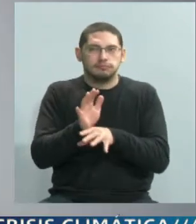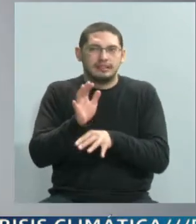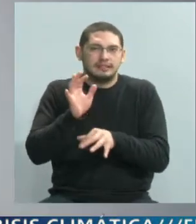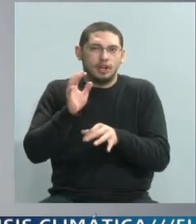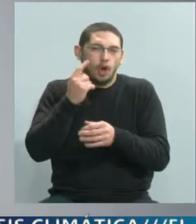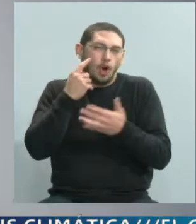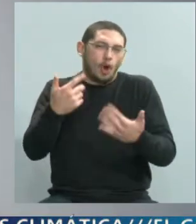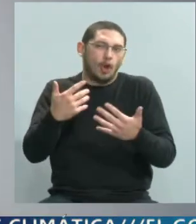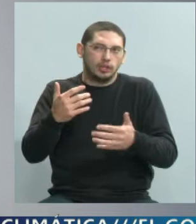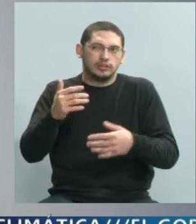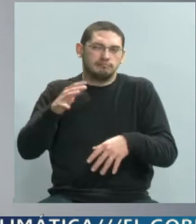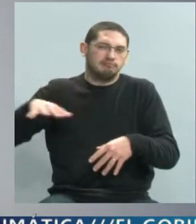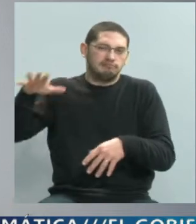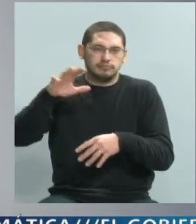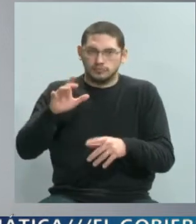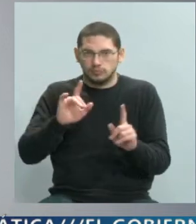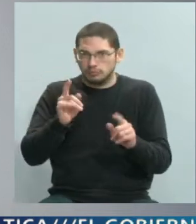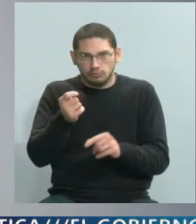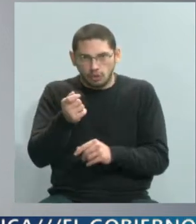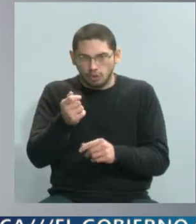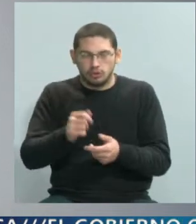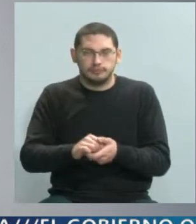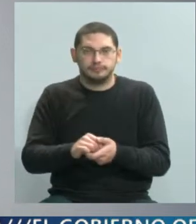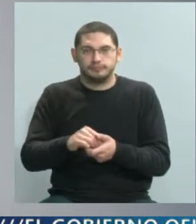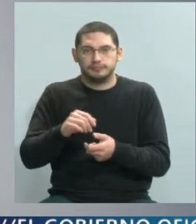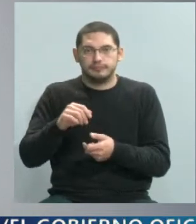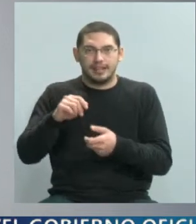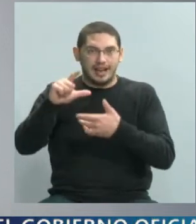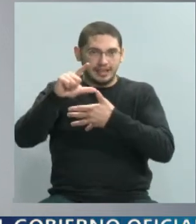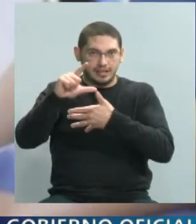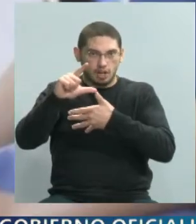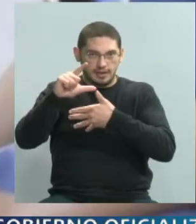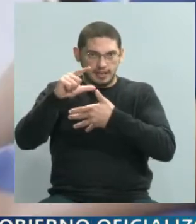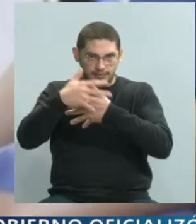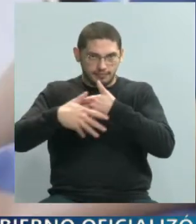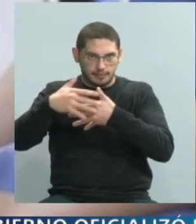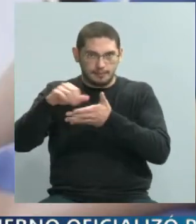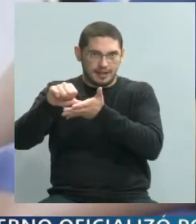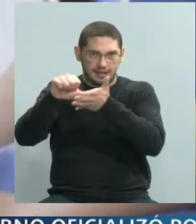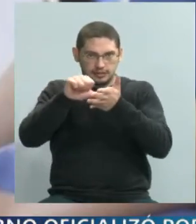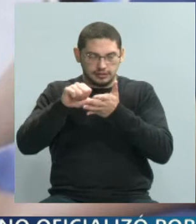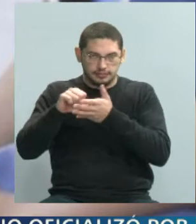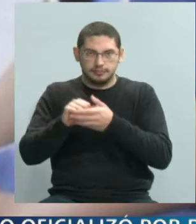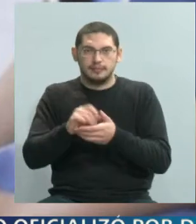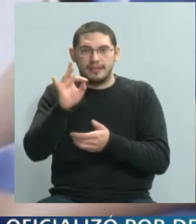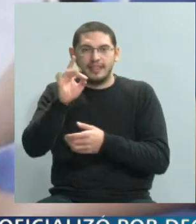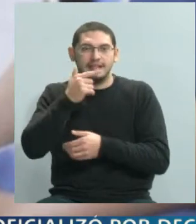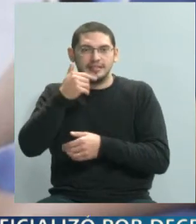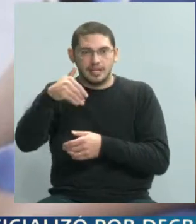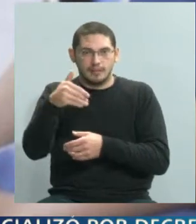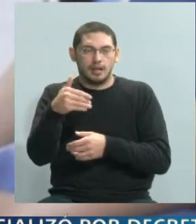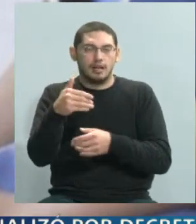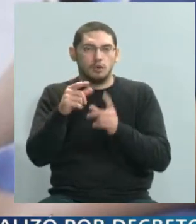latinoamericanos. Si bien hace bastantes años que el manual del DSM-IV ya lo